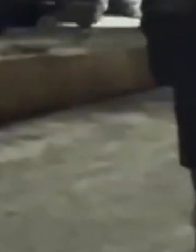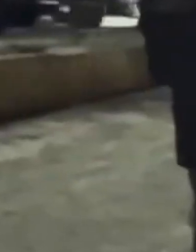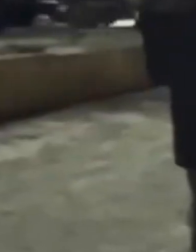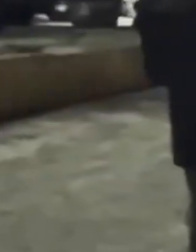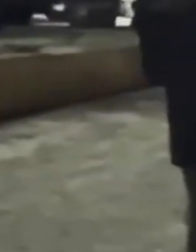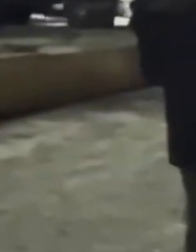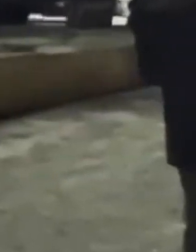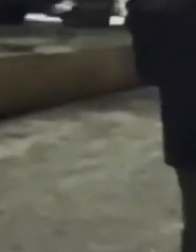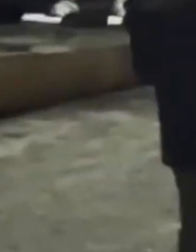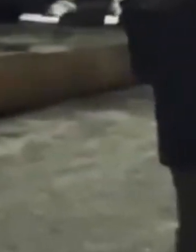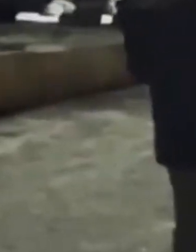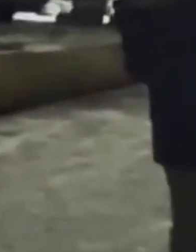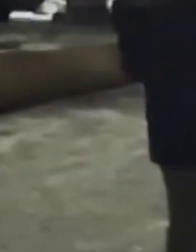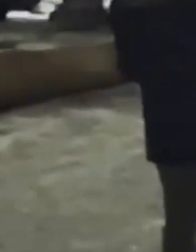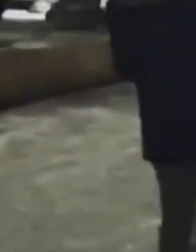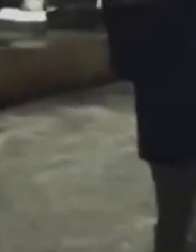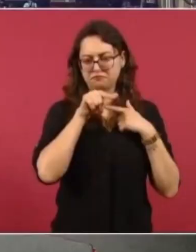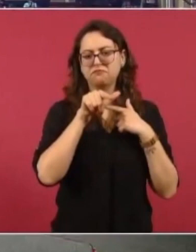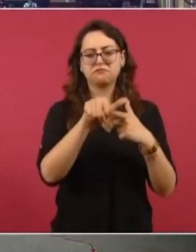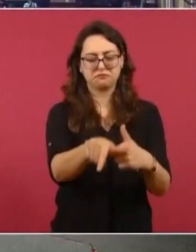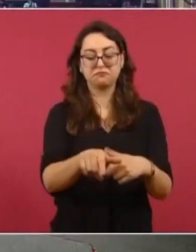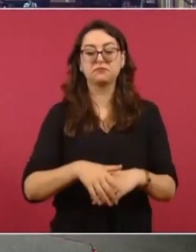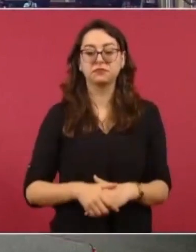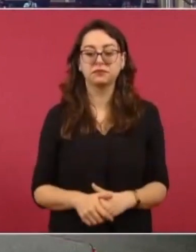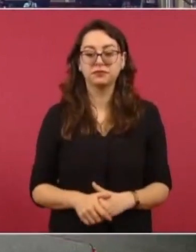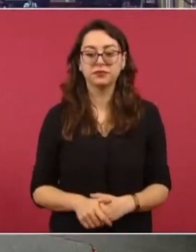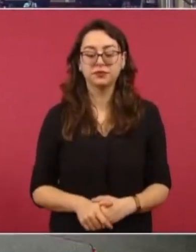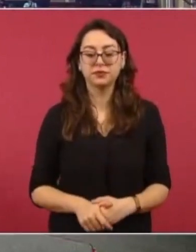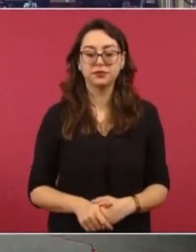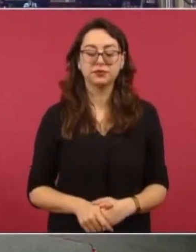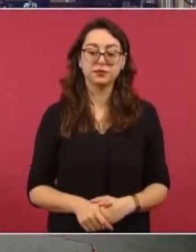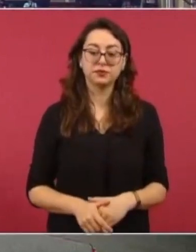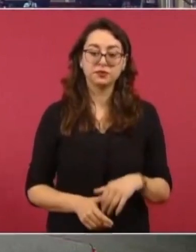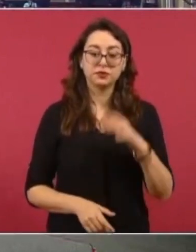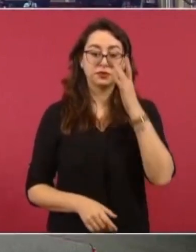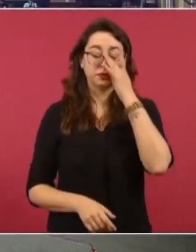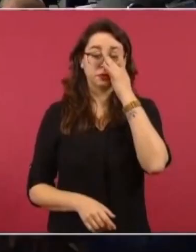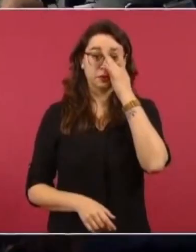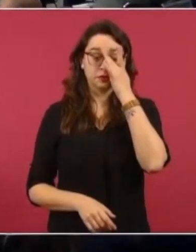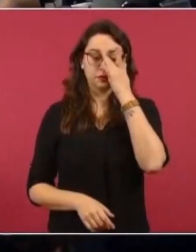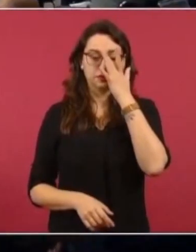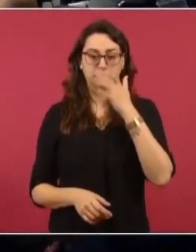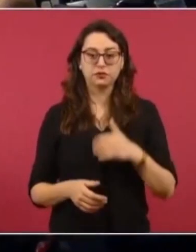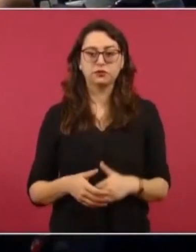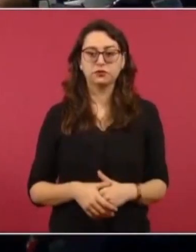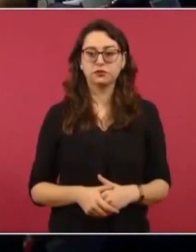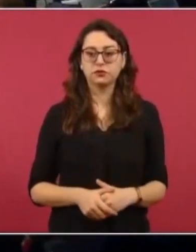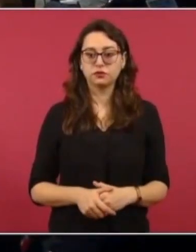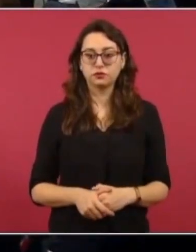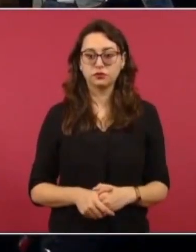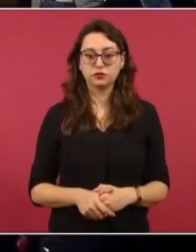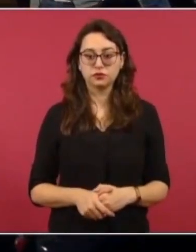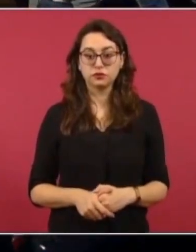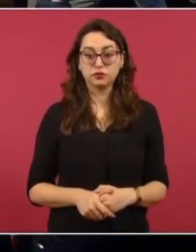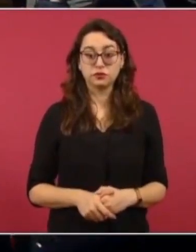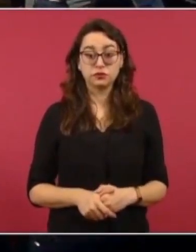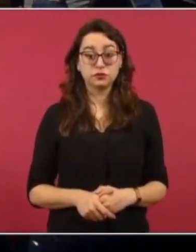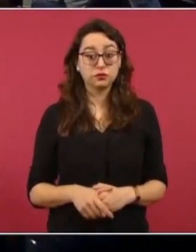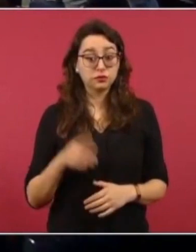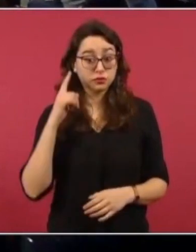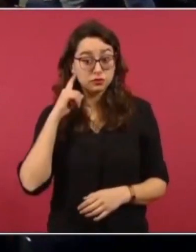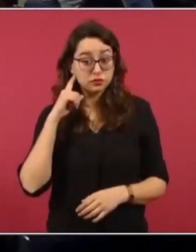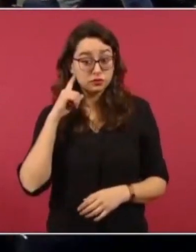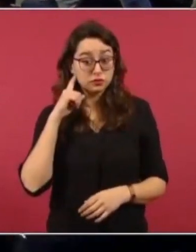Destacó el presidente Andrés Manuel López Obrador que el subsecretario de Seguridad Luis Rodríguez Bucio está al tanto de los migrantes